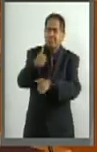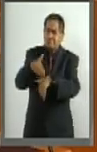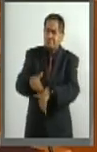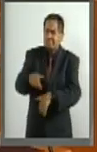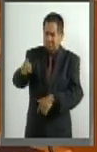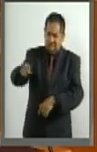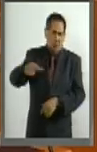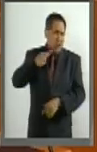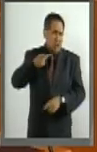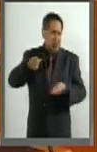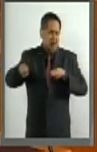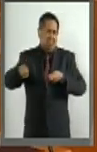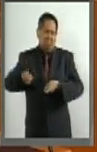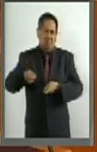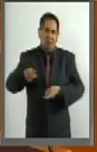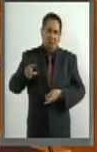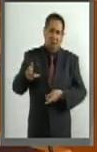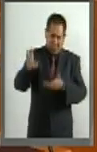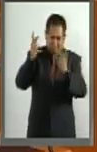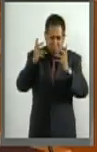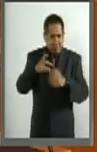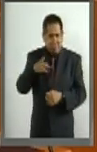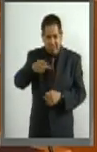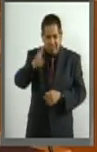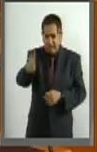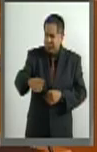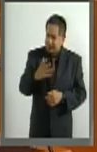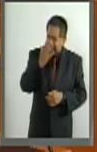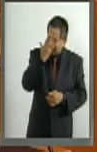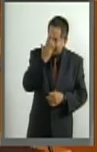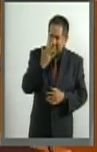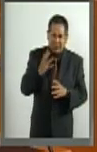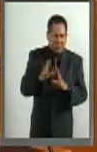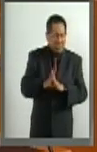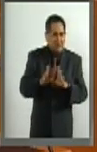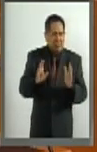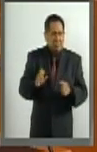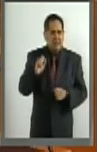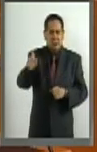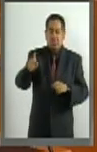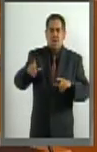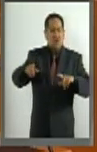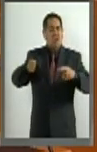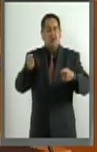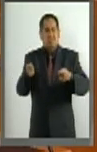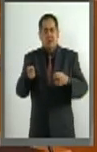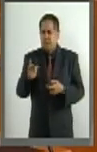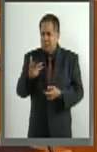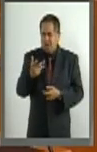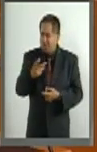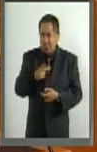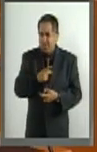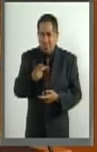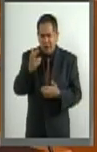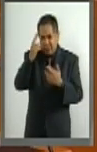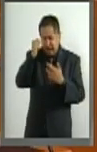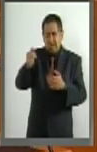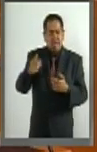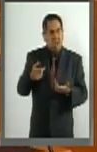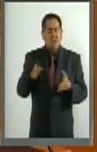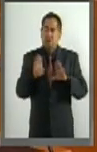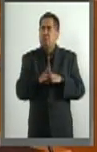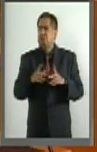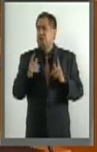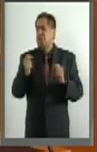político que tenemos. Es la realidad degradante de un poder que ya no admite razones, que ya no tiene